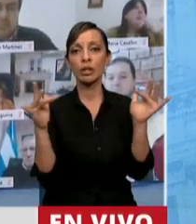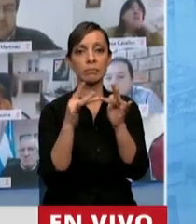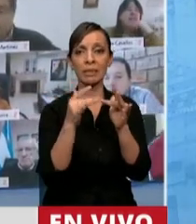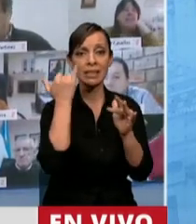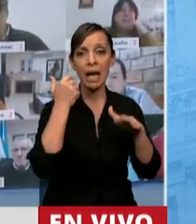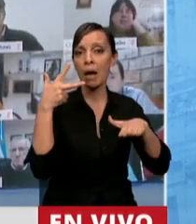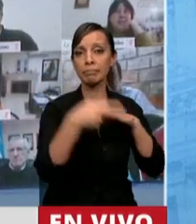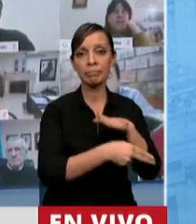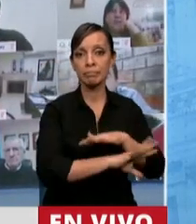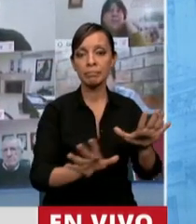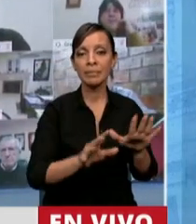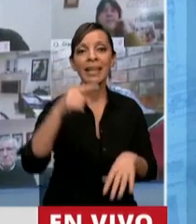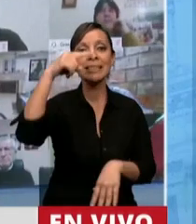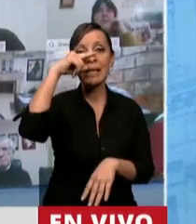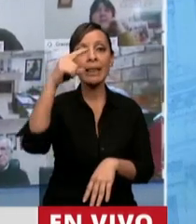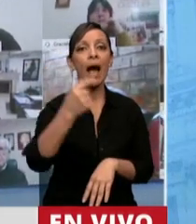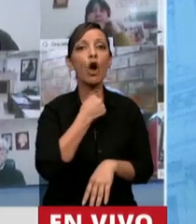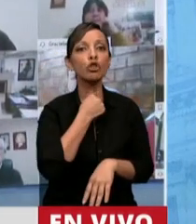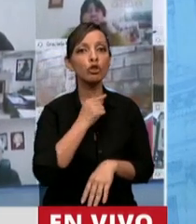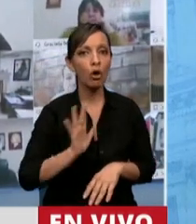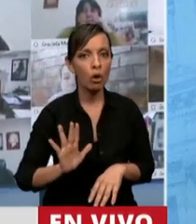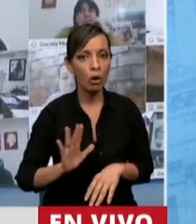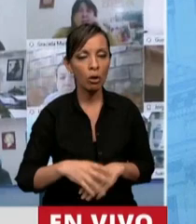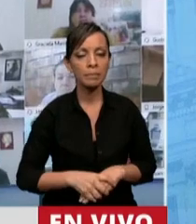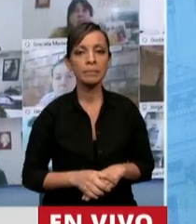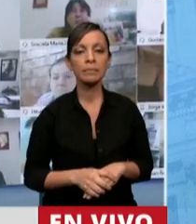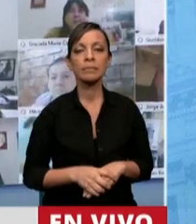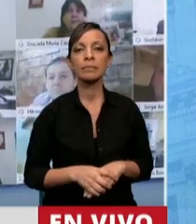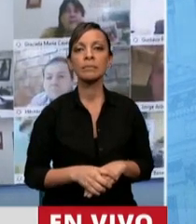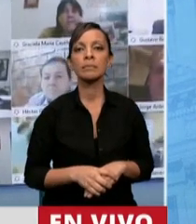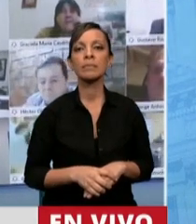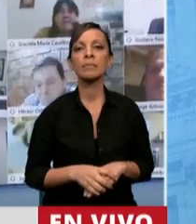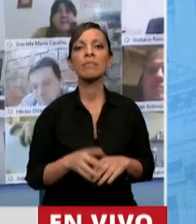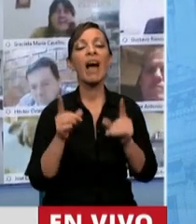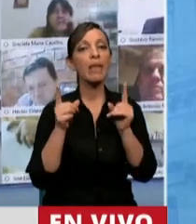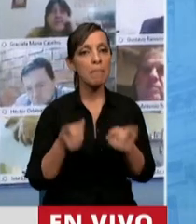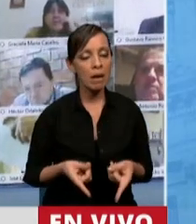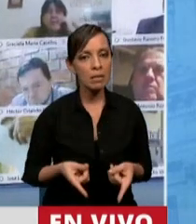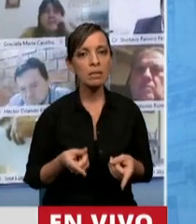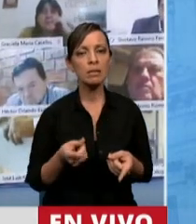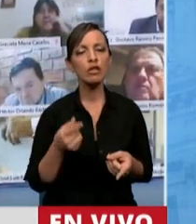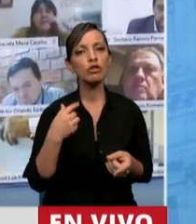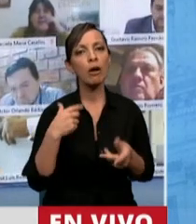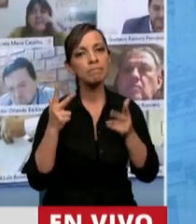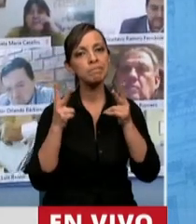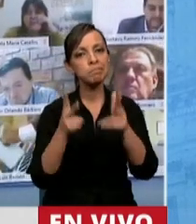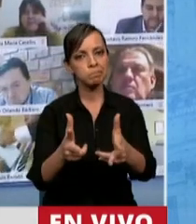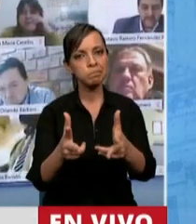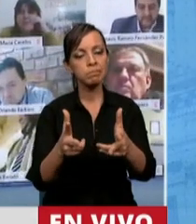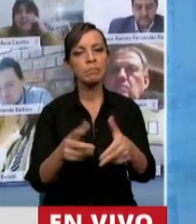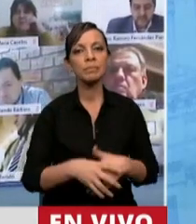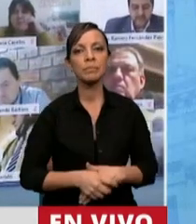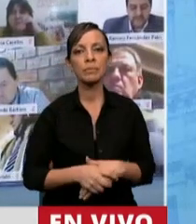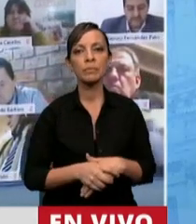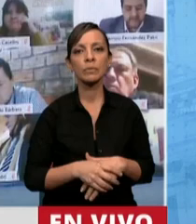el 7 de agosto, sino que también vengo a plantear una